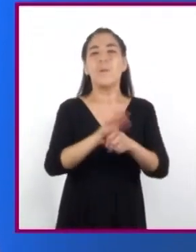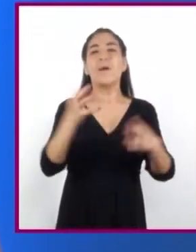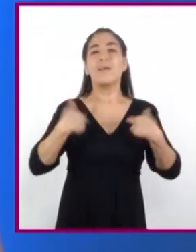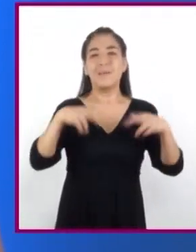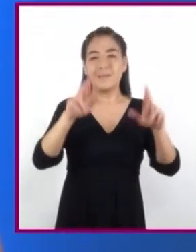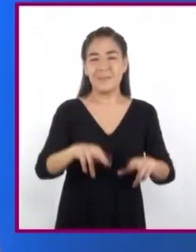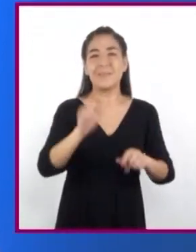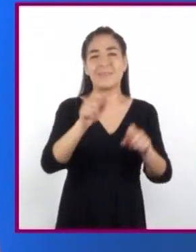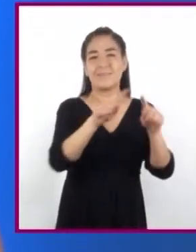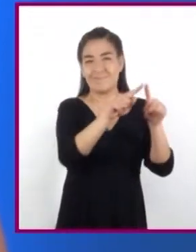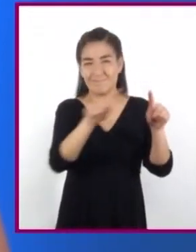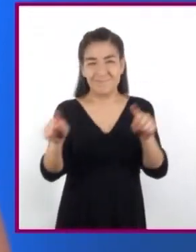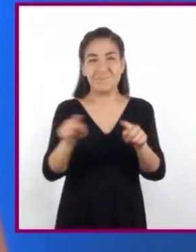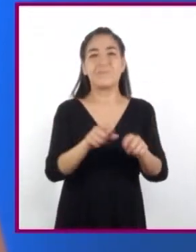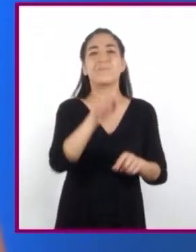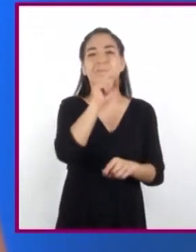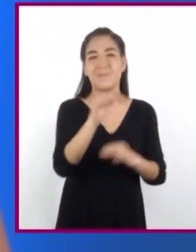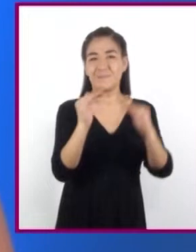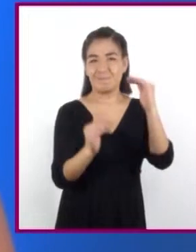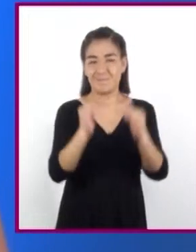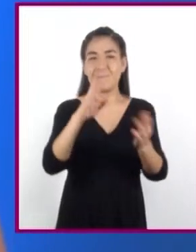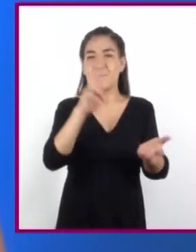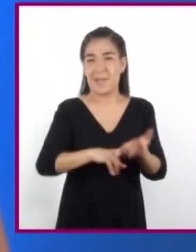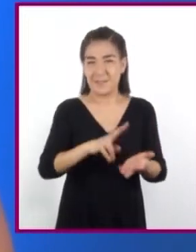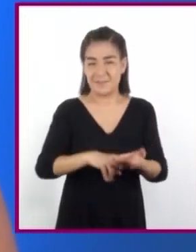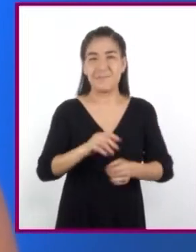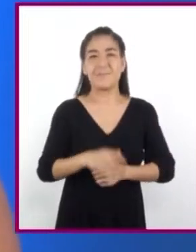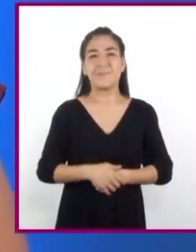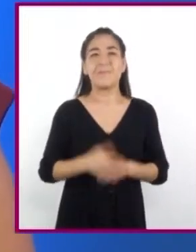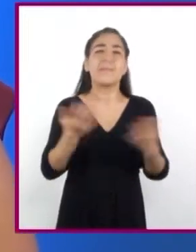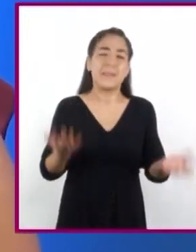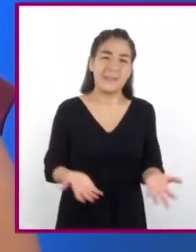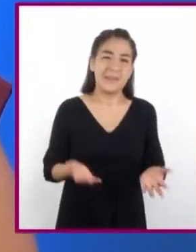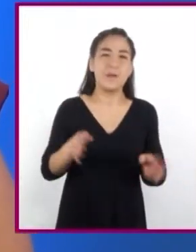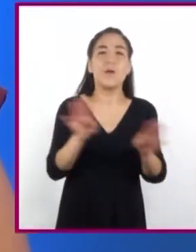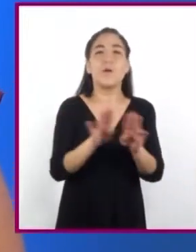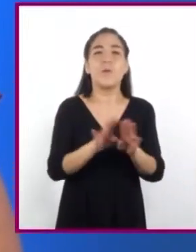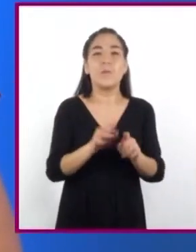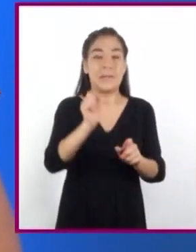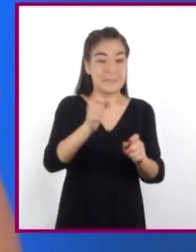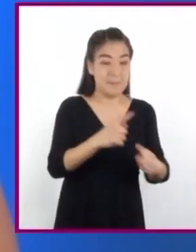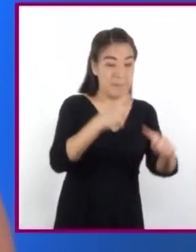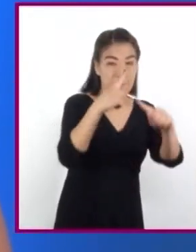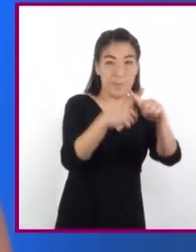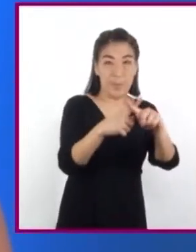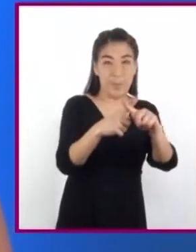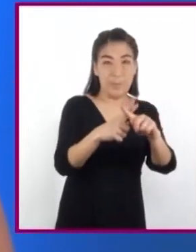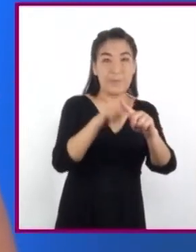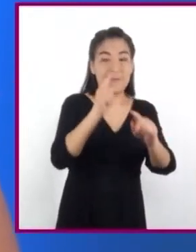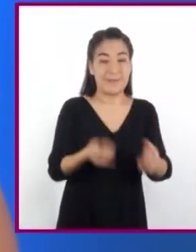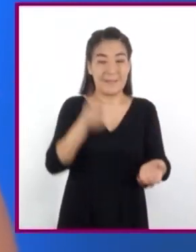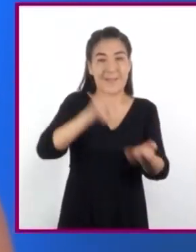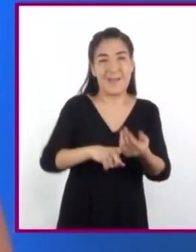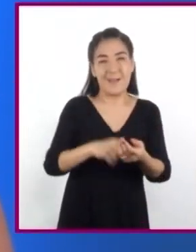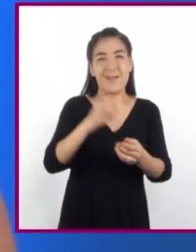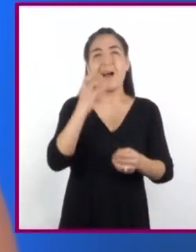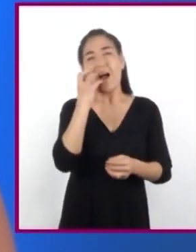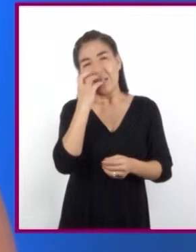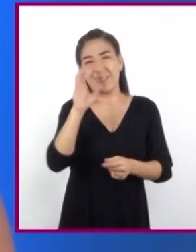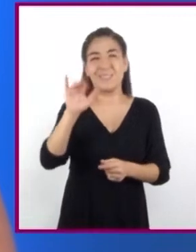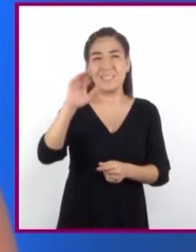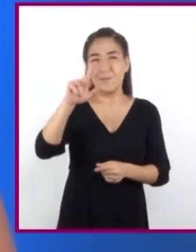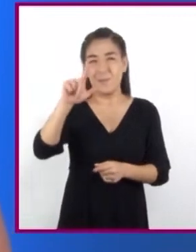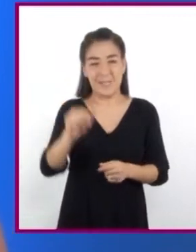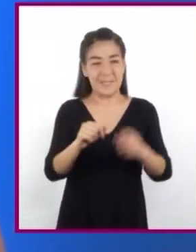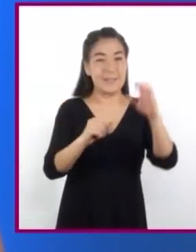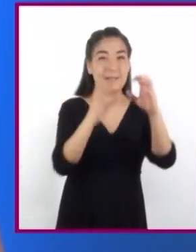la constante de proporcionalidad. Es decir, es el factor que al multiplicarlo por las piezas de ciruelas determina la